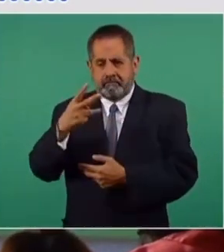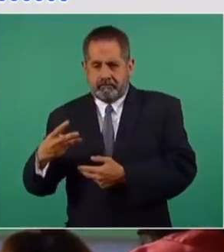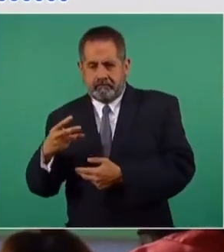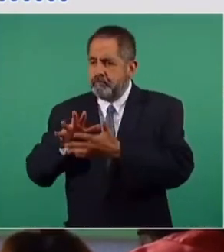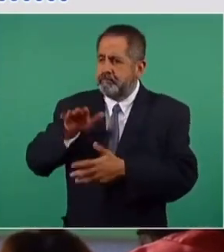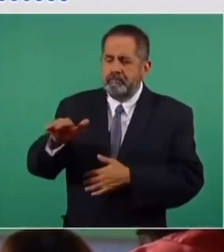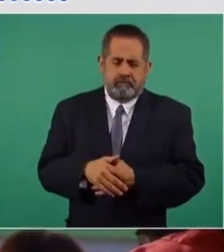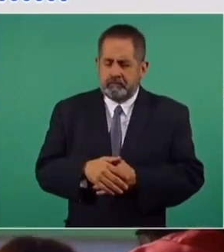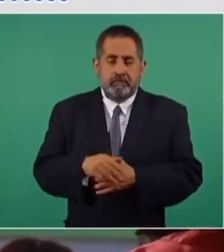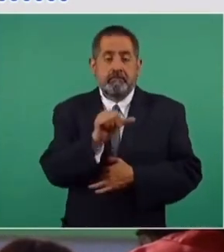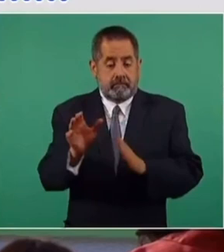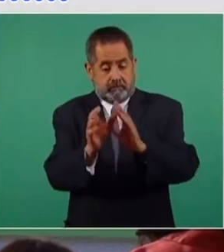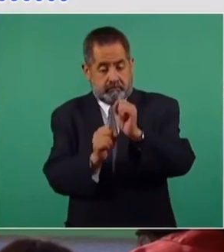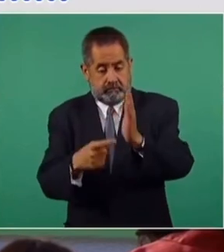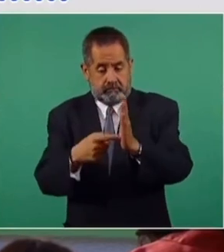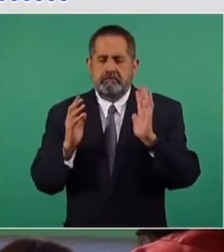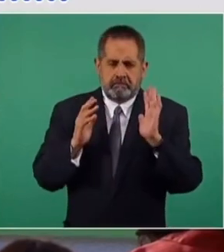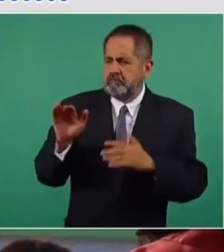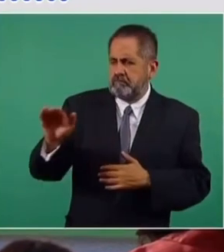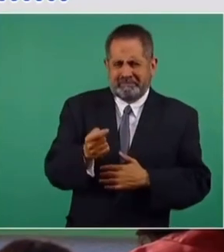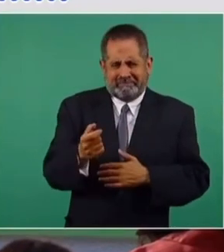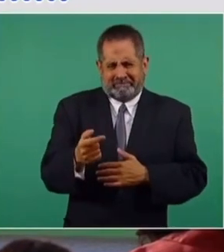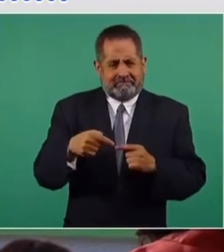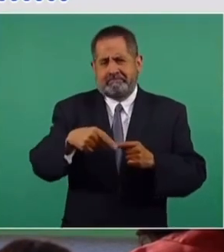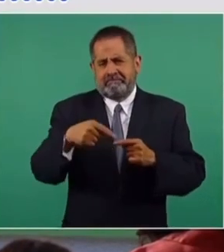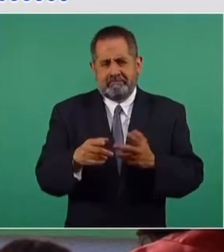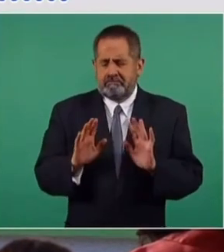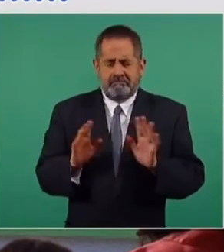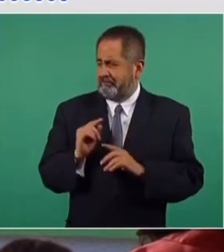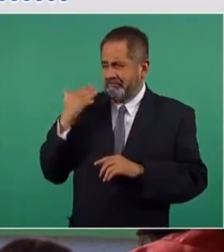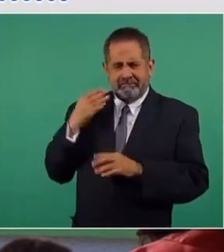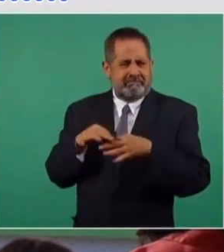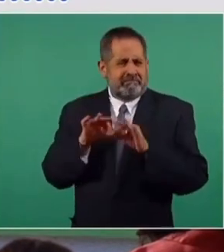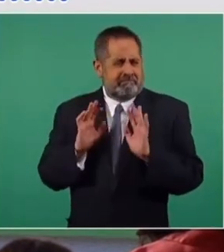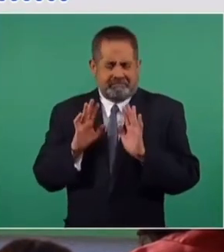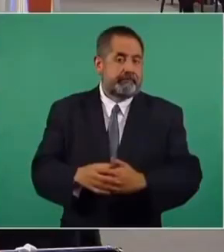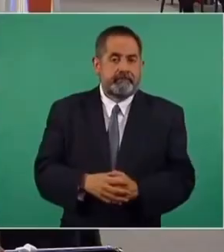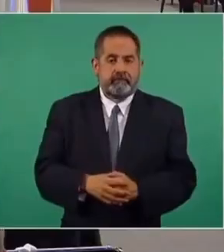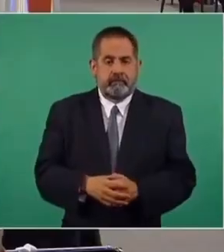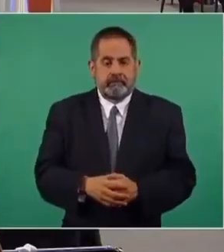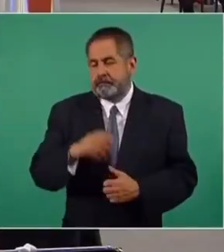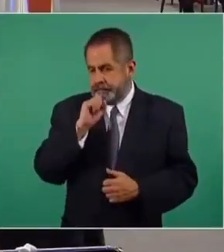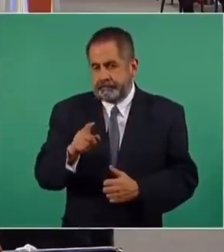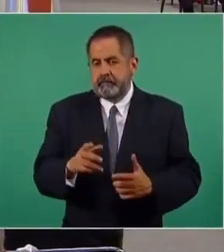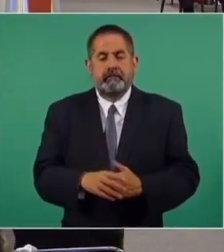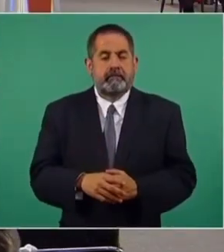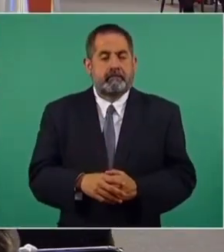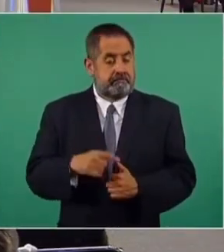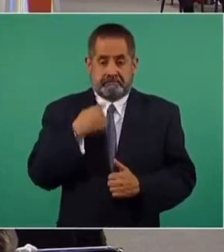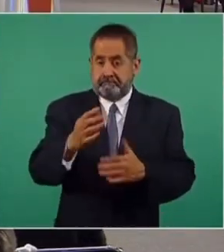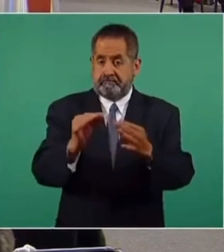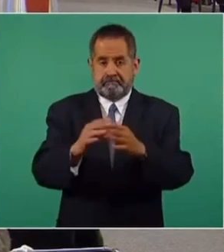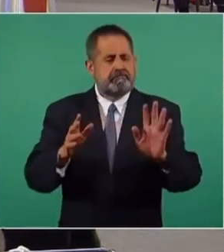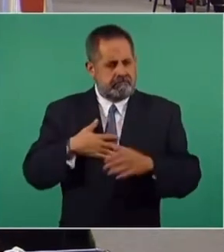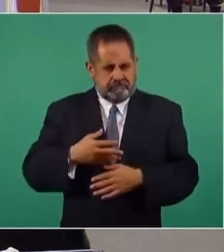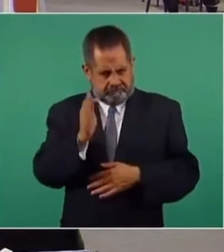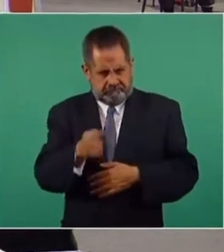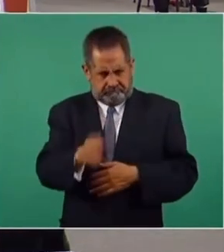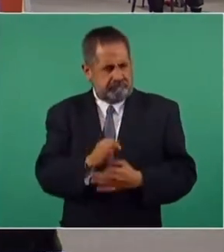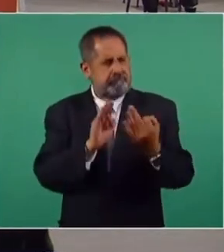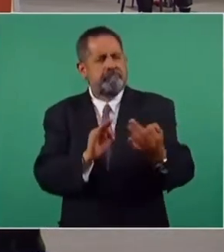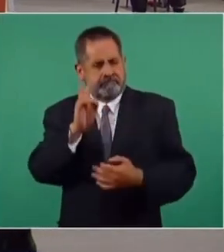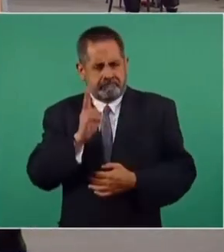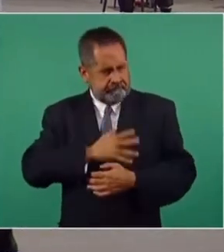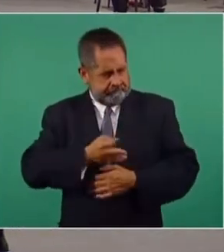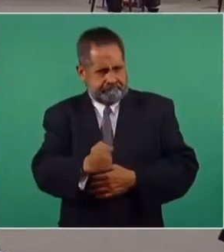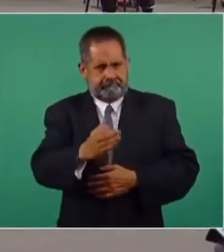calificada. Solo en reformas constitucionales. Muy poquitas. Porque ya las fundamentales, ya las hicimos. También decirles que acepto el desafío, por